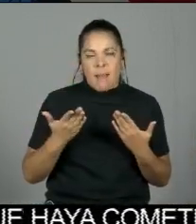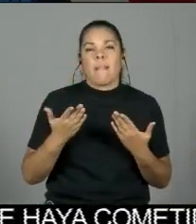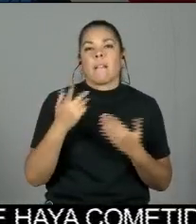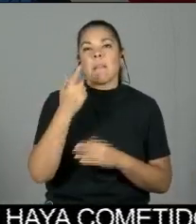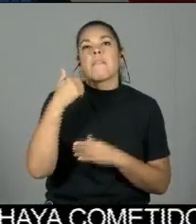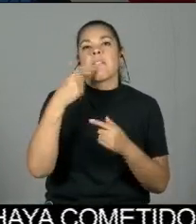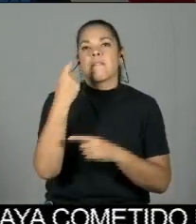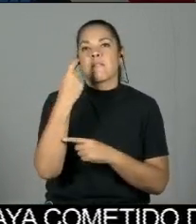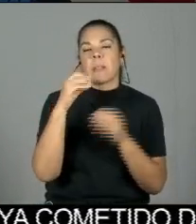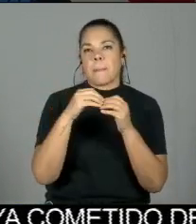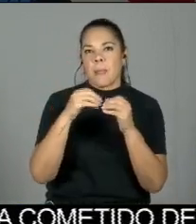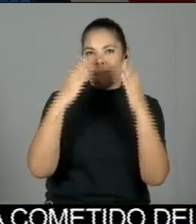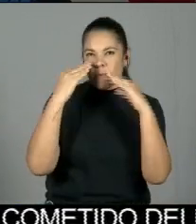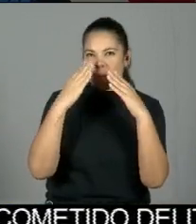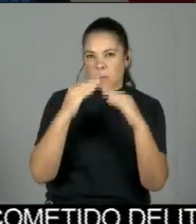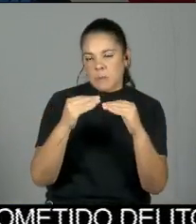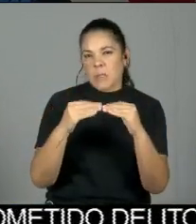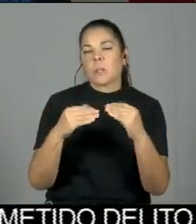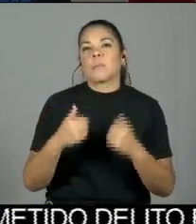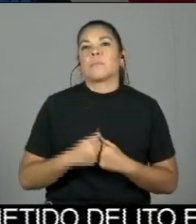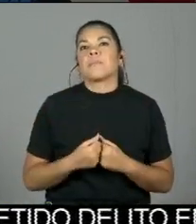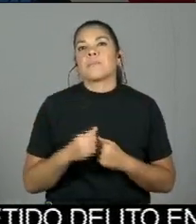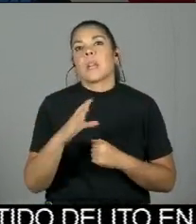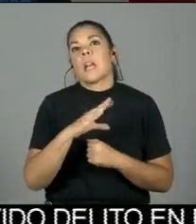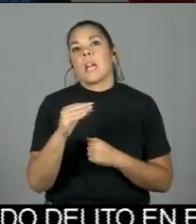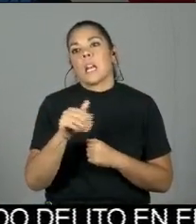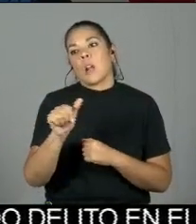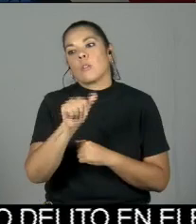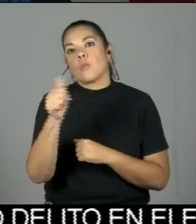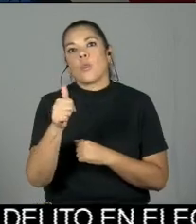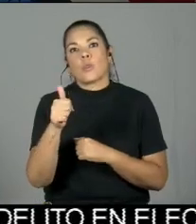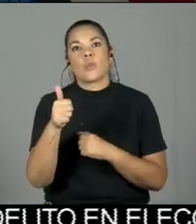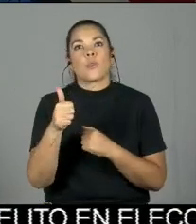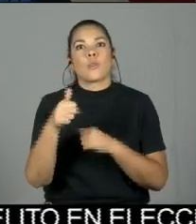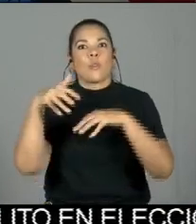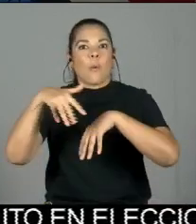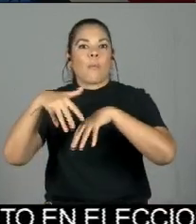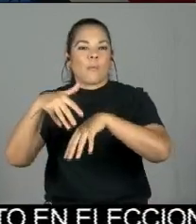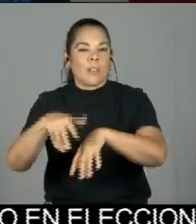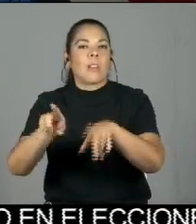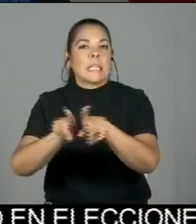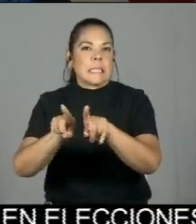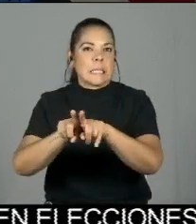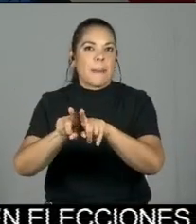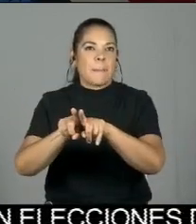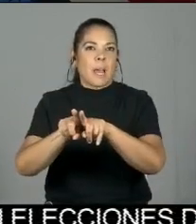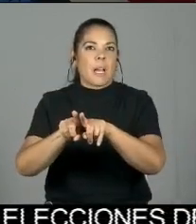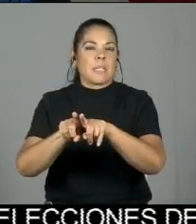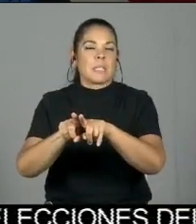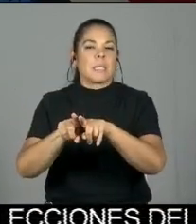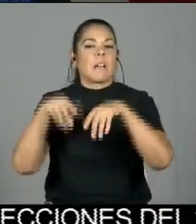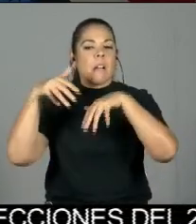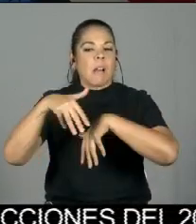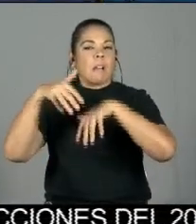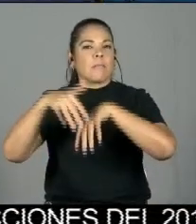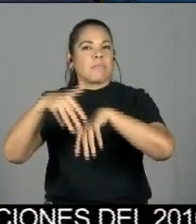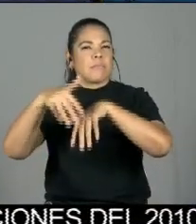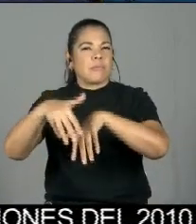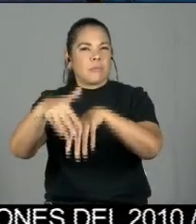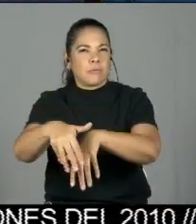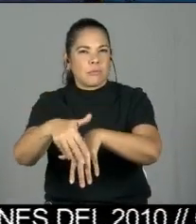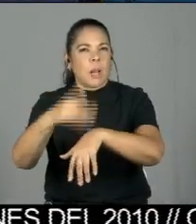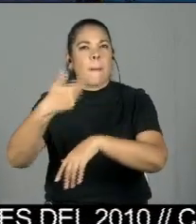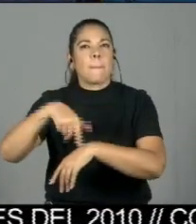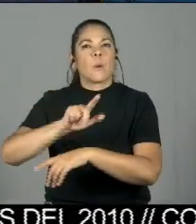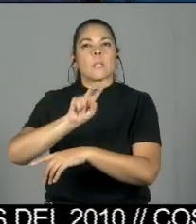médicos de nuestro país. Y bueno, los señores del Magisterio también estarán saliendo a manifestarse el